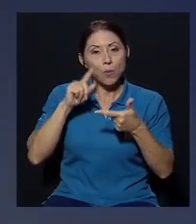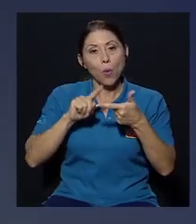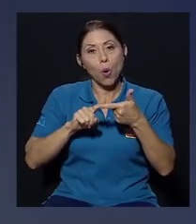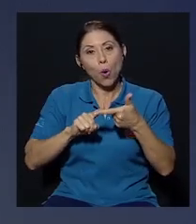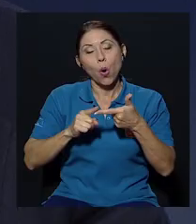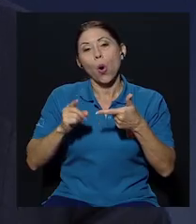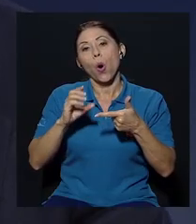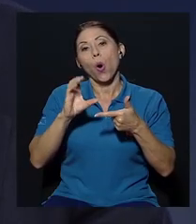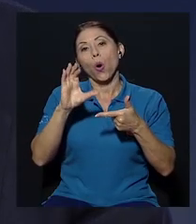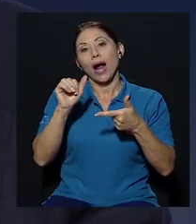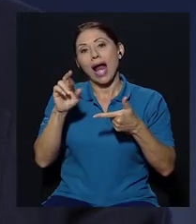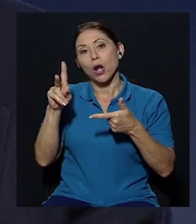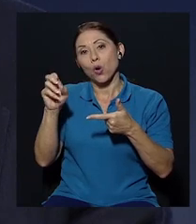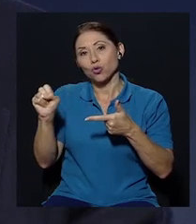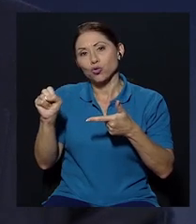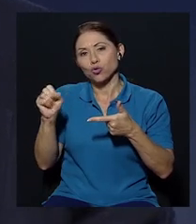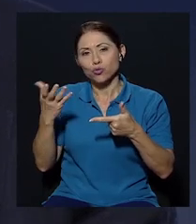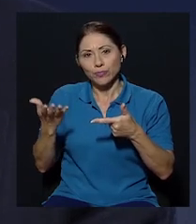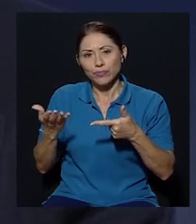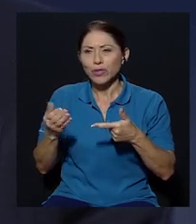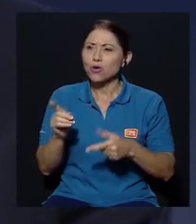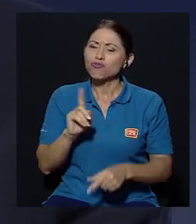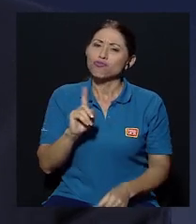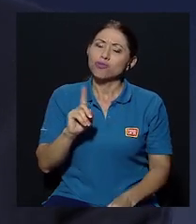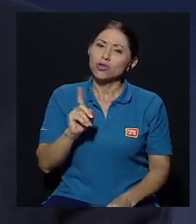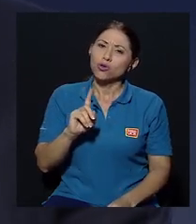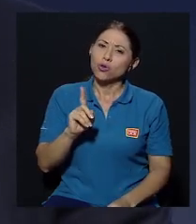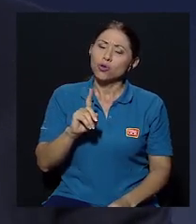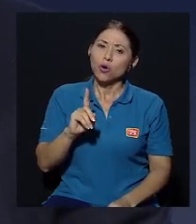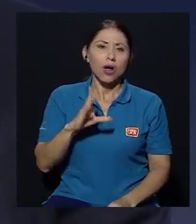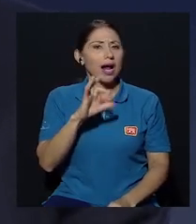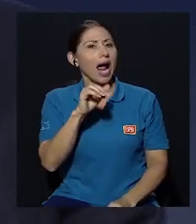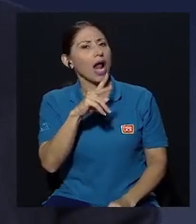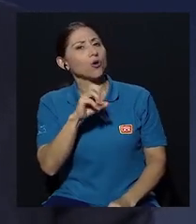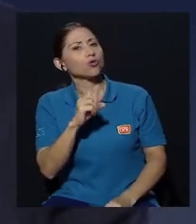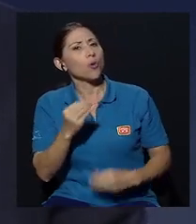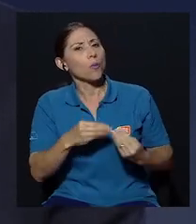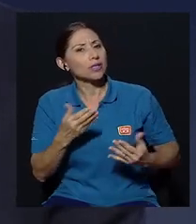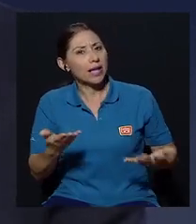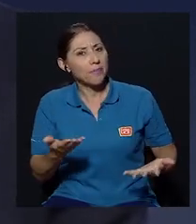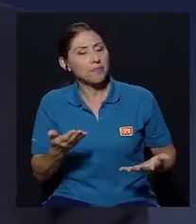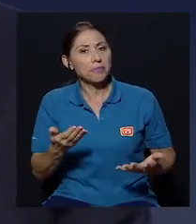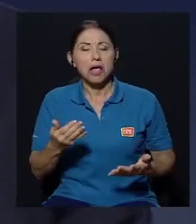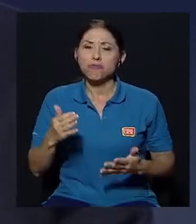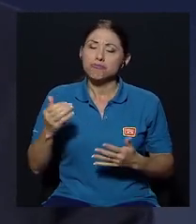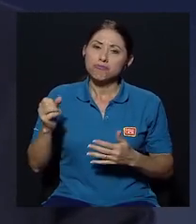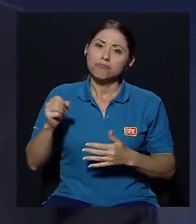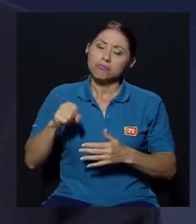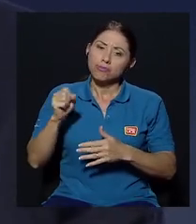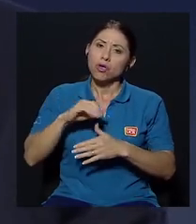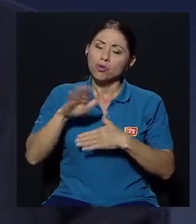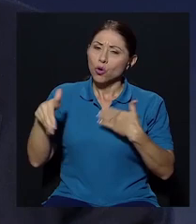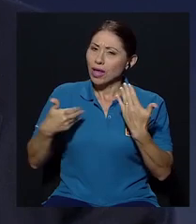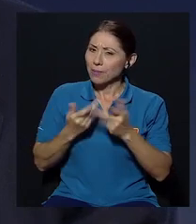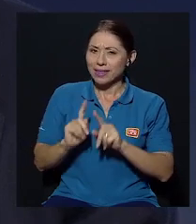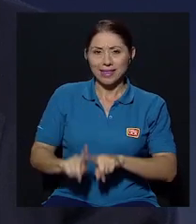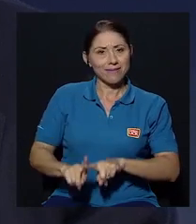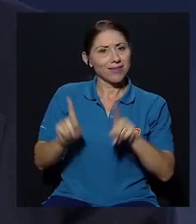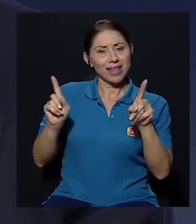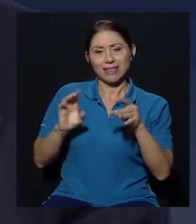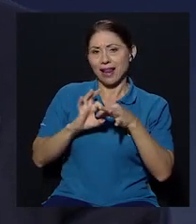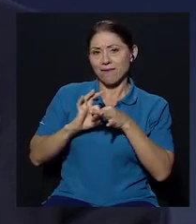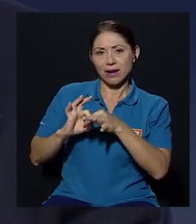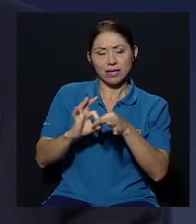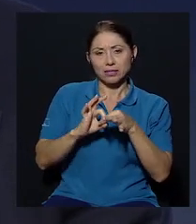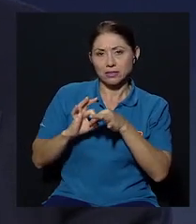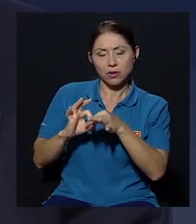Carlos no no don Luis Guillermo comunica bien Carlos ¿cómo está? totalmente sí es muy diferente la